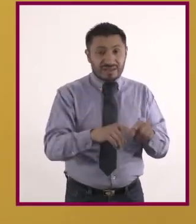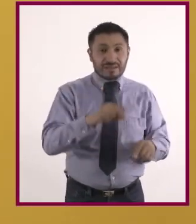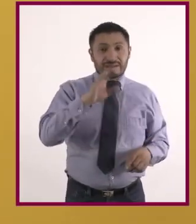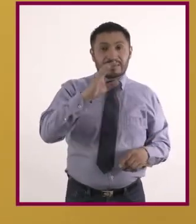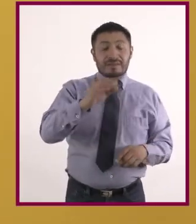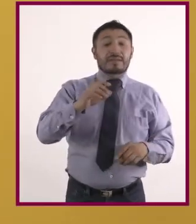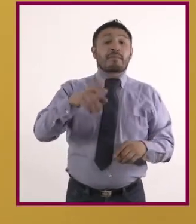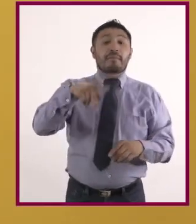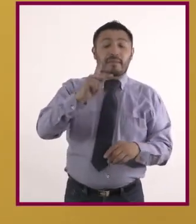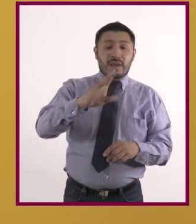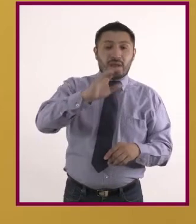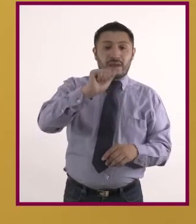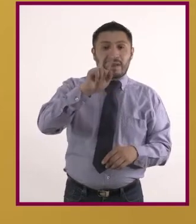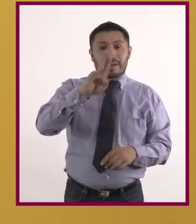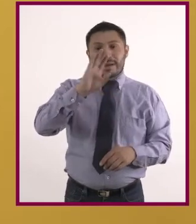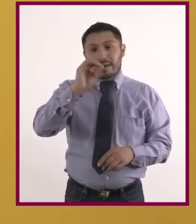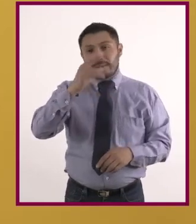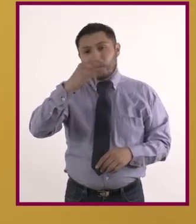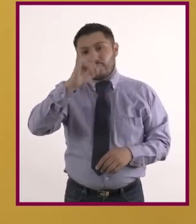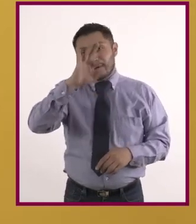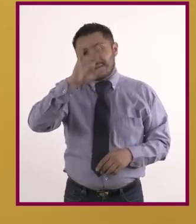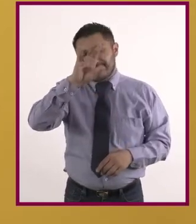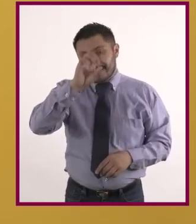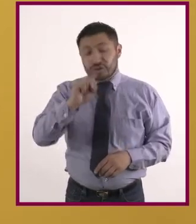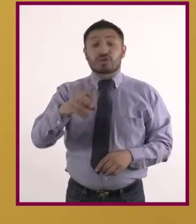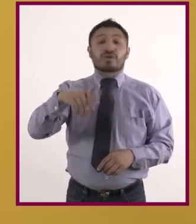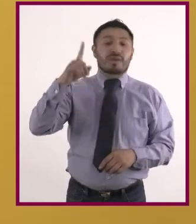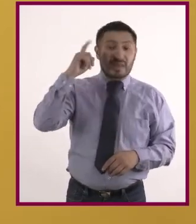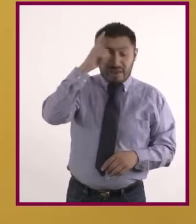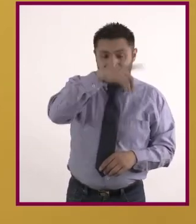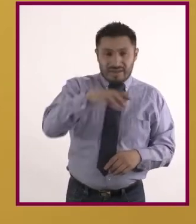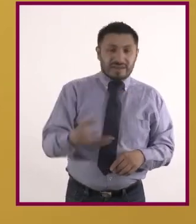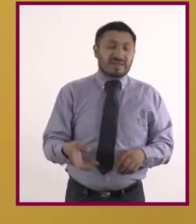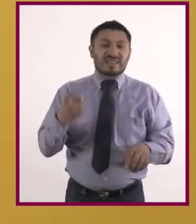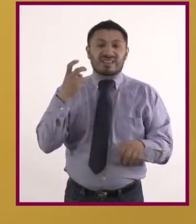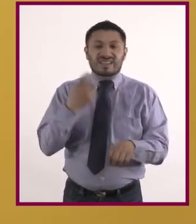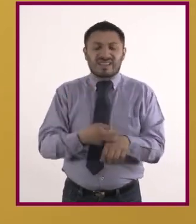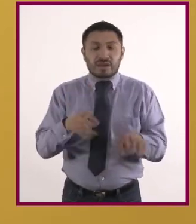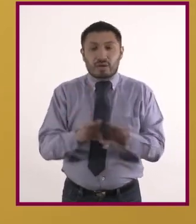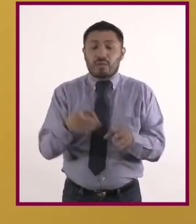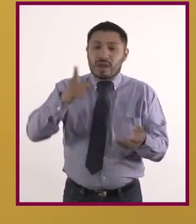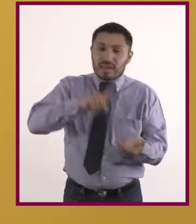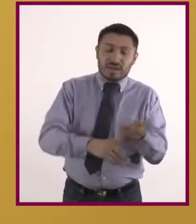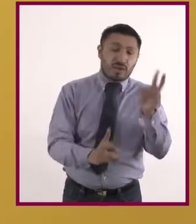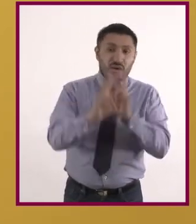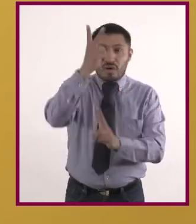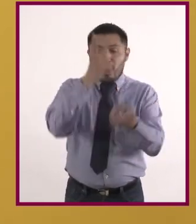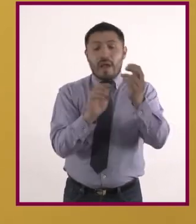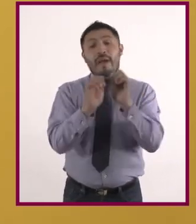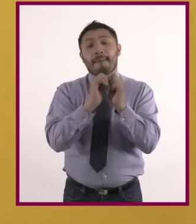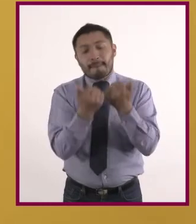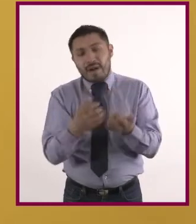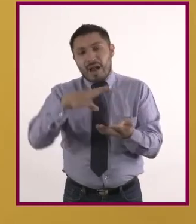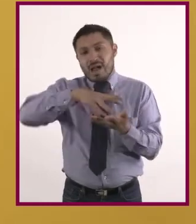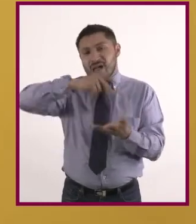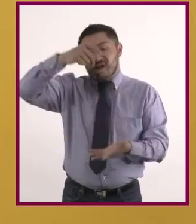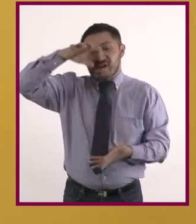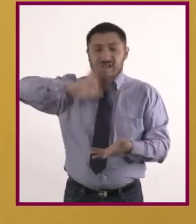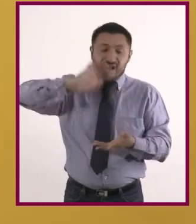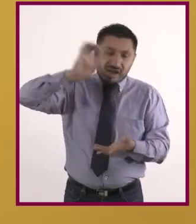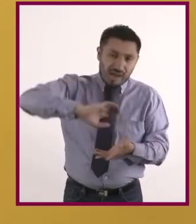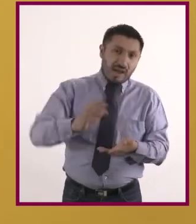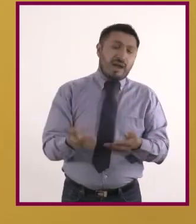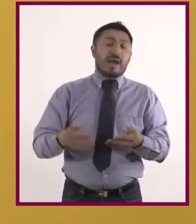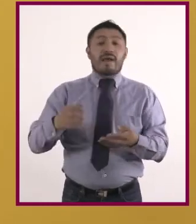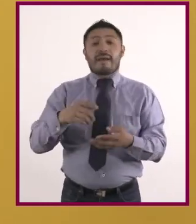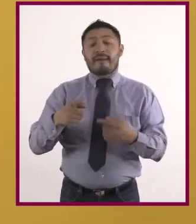complejos son los que tienen una absorción lenta. Se encuentran en legumbres, pastas, pan, cereales, harinas, arroz, papas y en